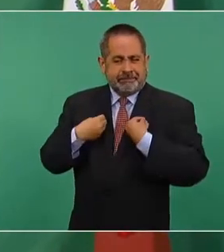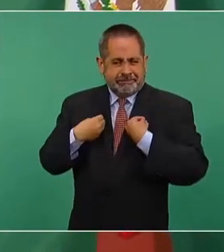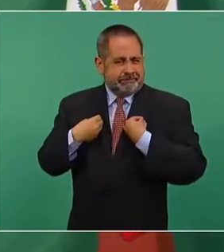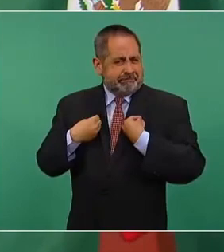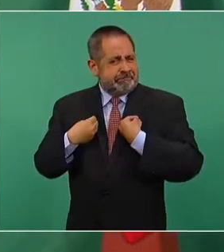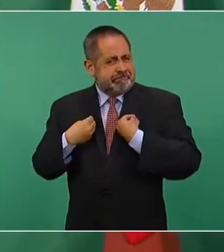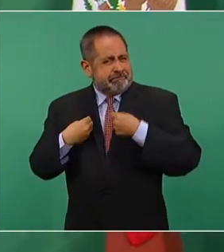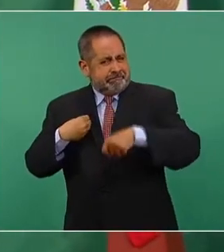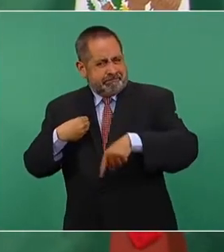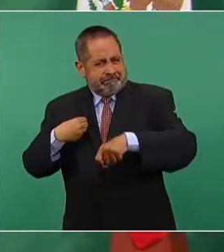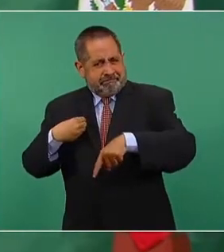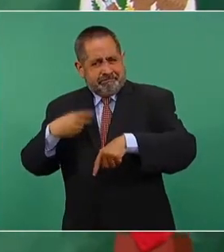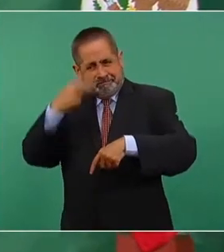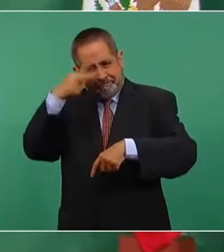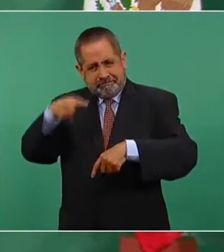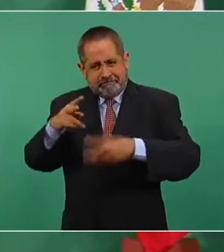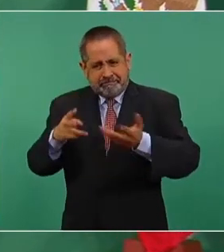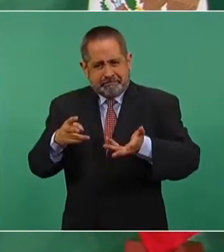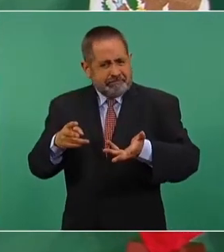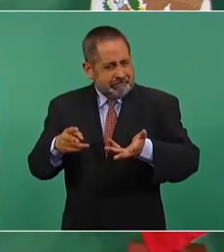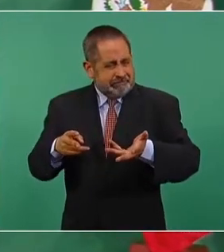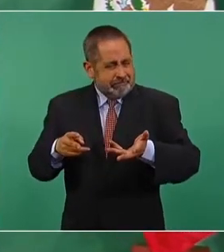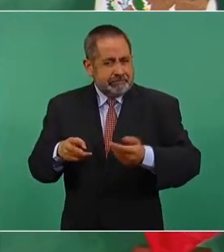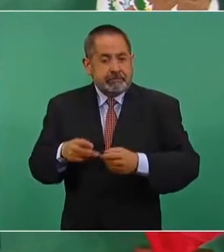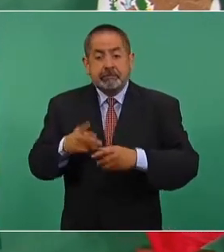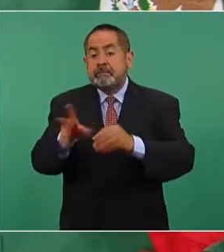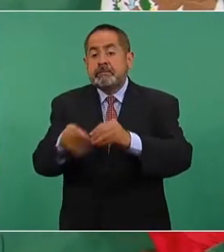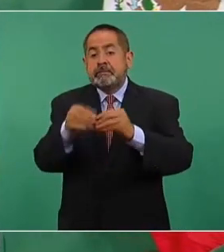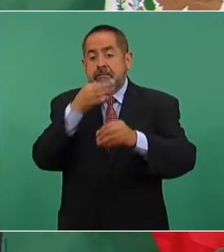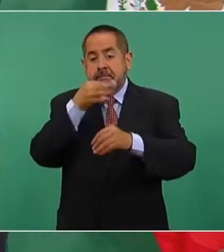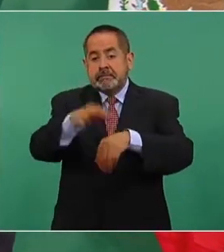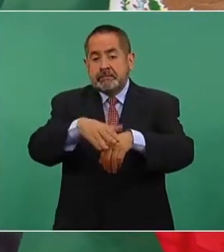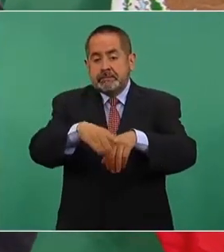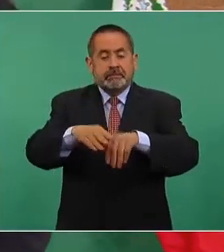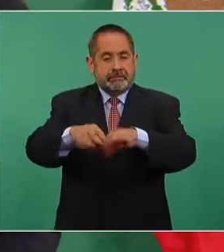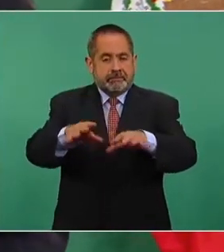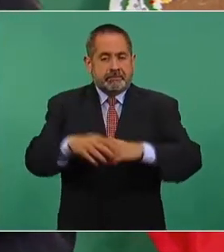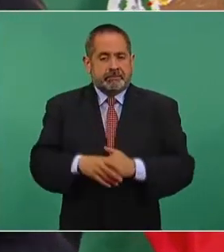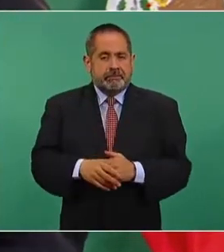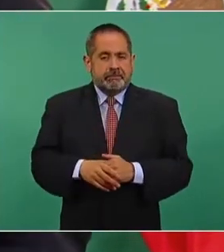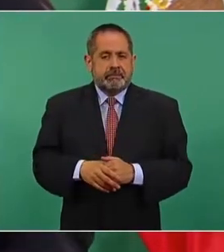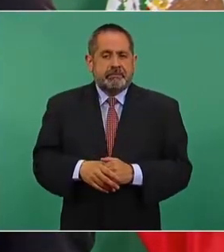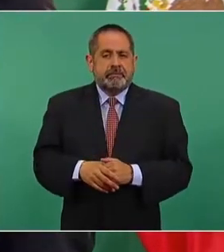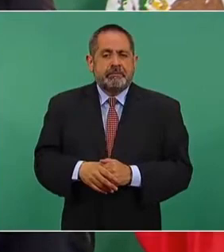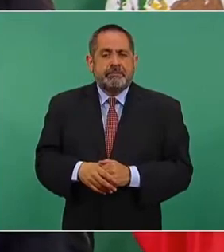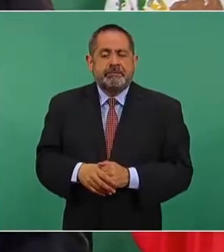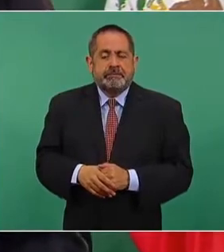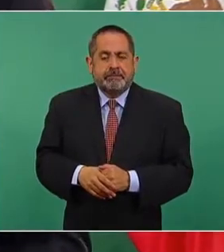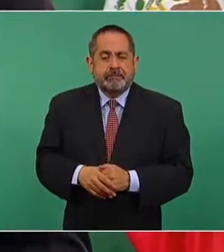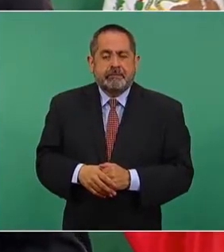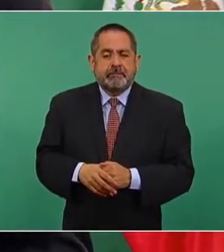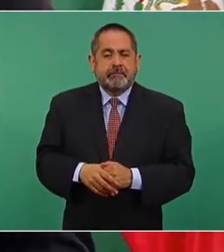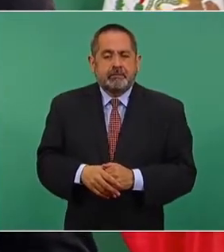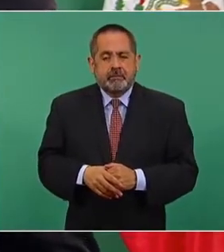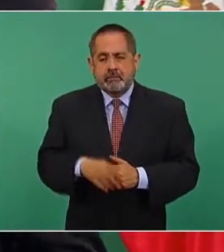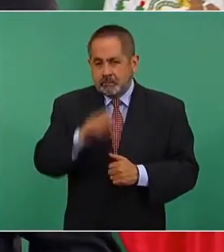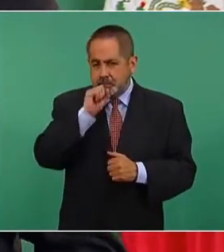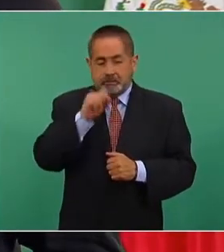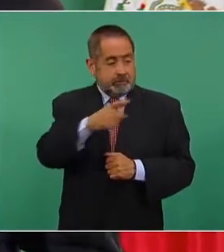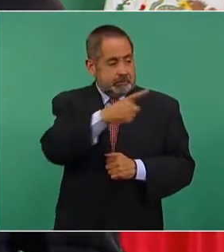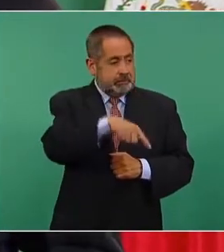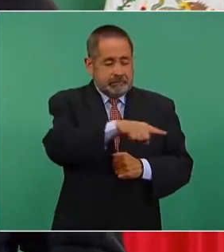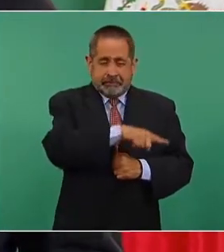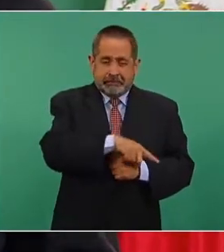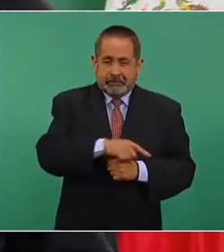Y un dato adicional, porque también ahí están,